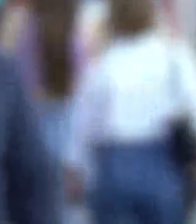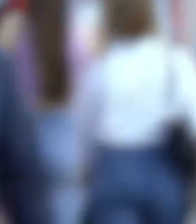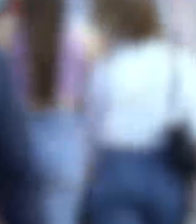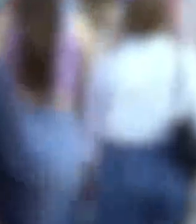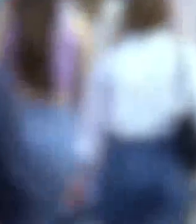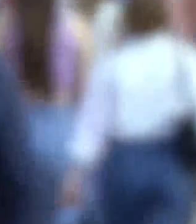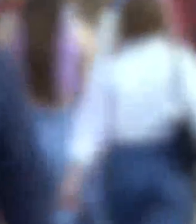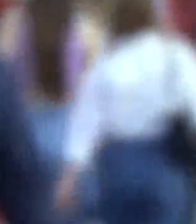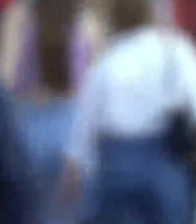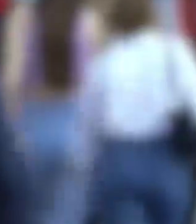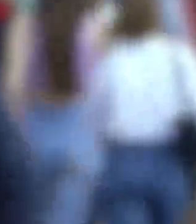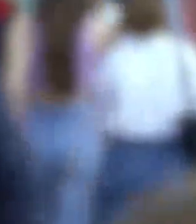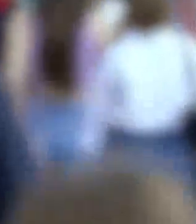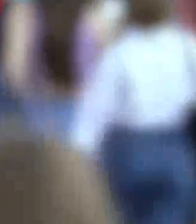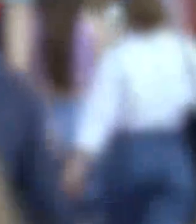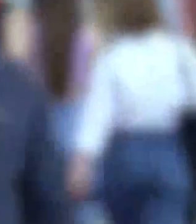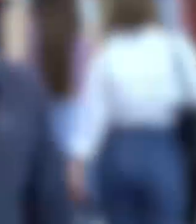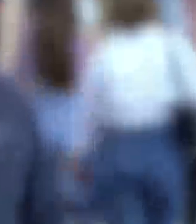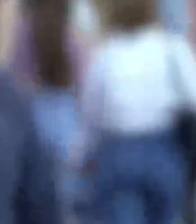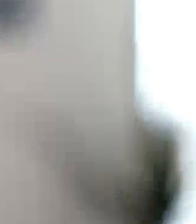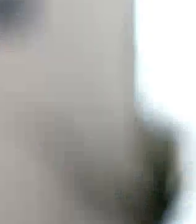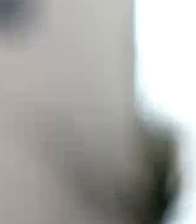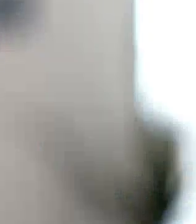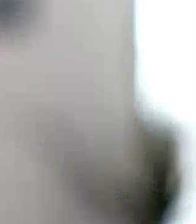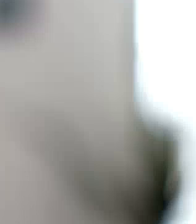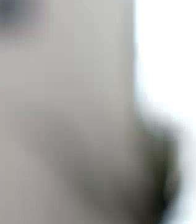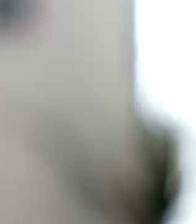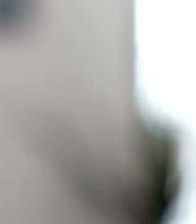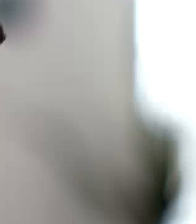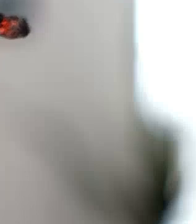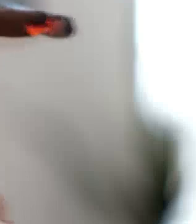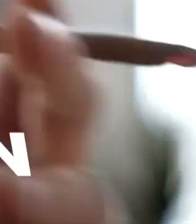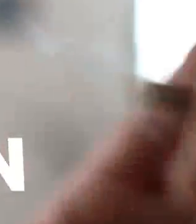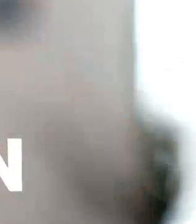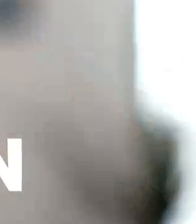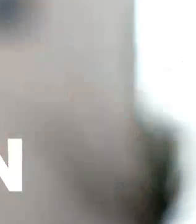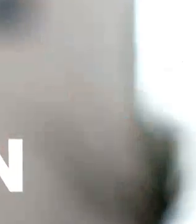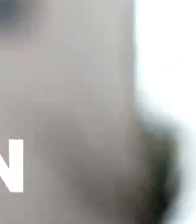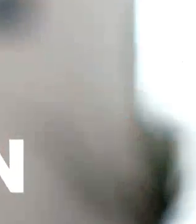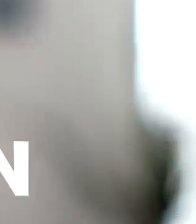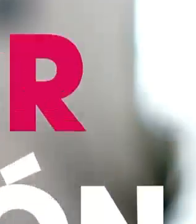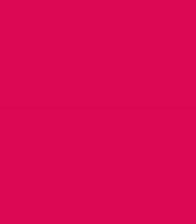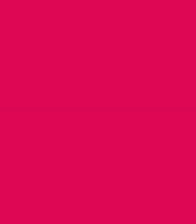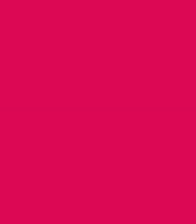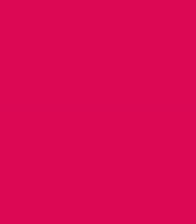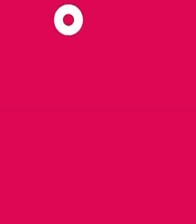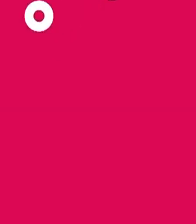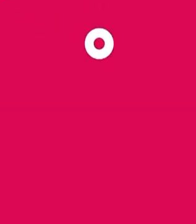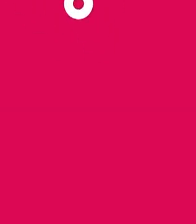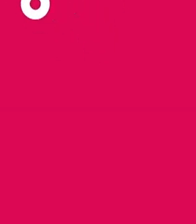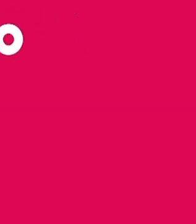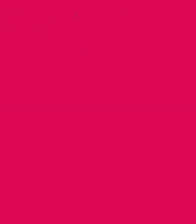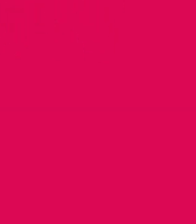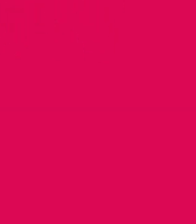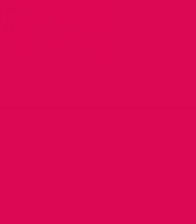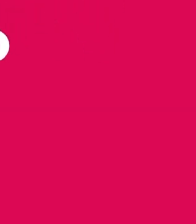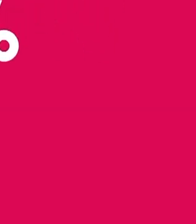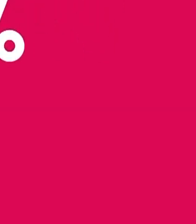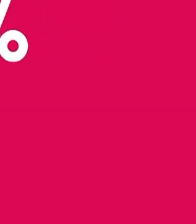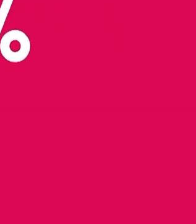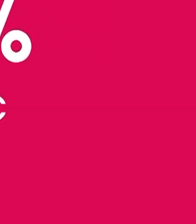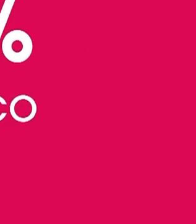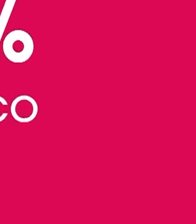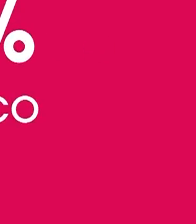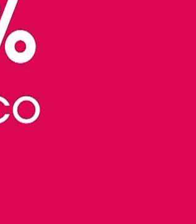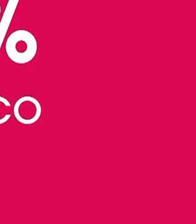En Chile se detectan anualmente 3.900 casos de cáncer de pulmón, cerca del 90%